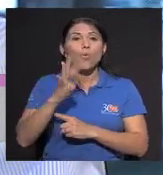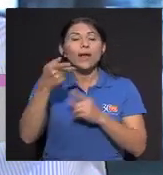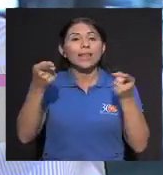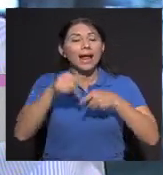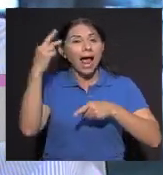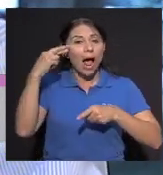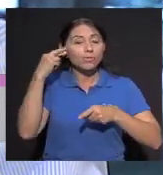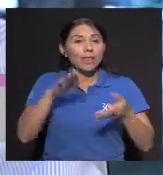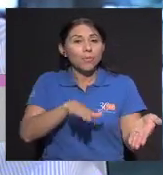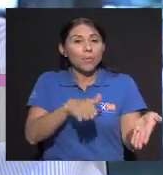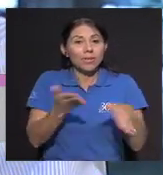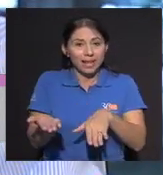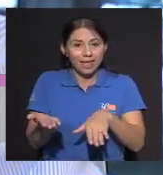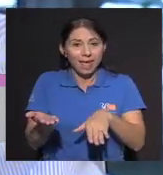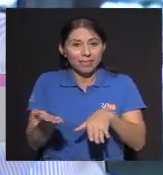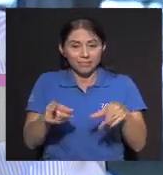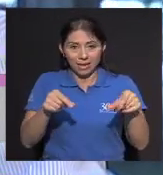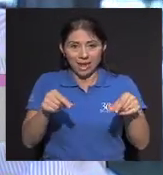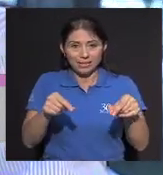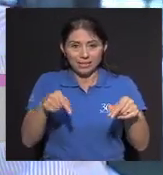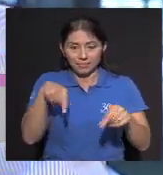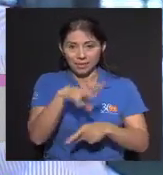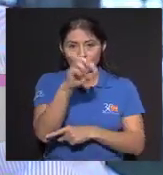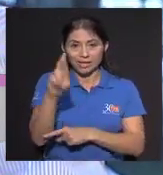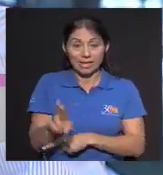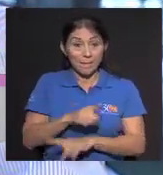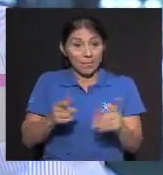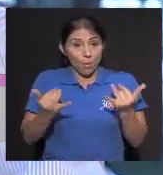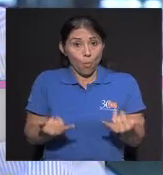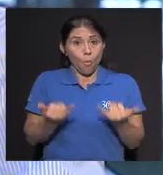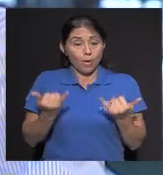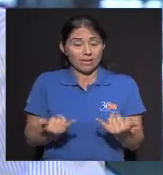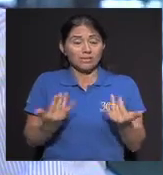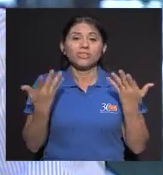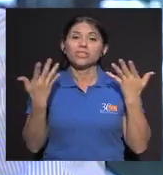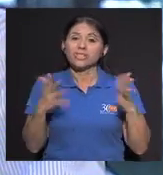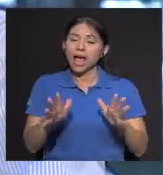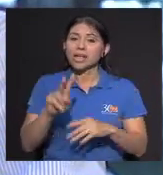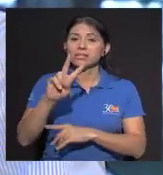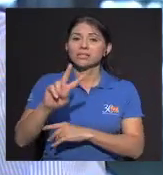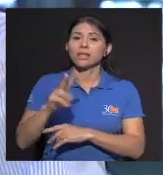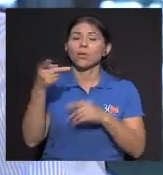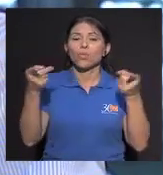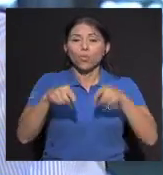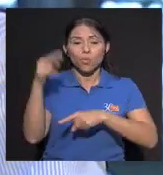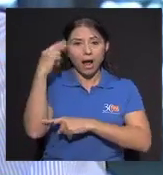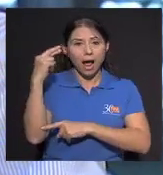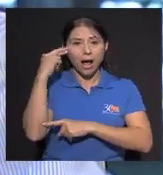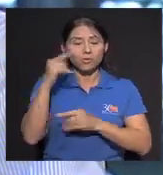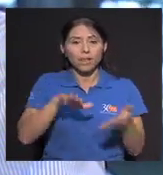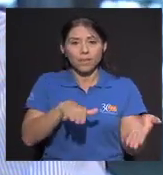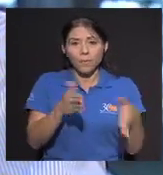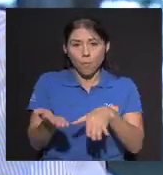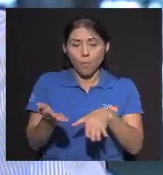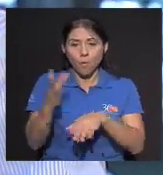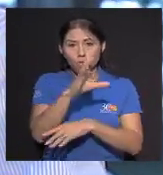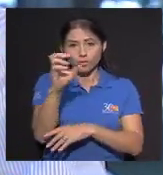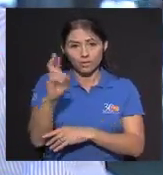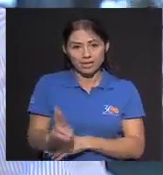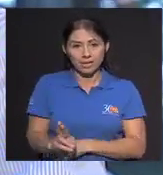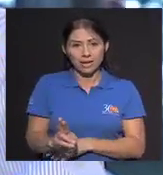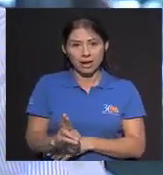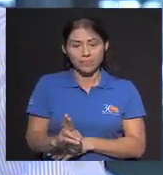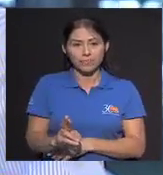de mortalidad en el país No obstante en estos días ya es la segunda causa de muerte en Costa Rica